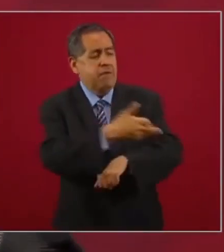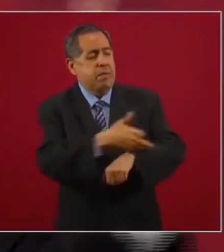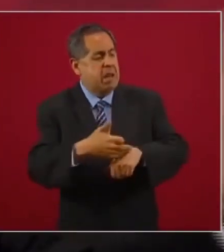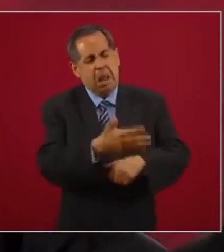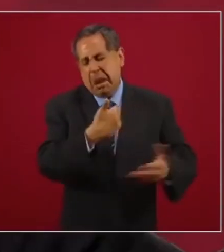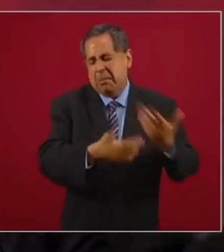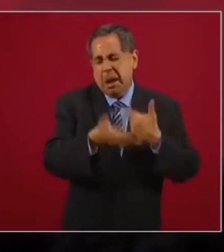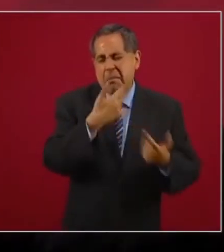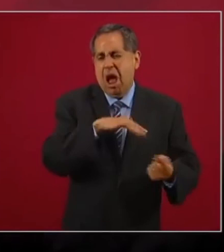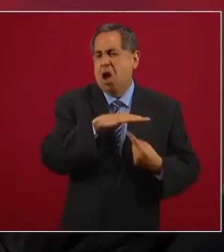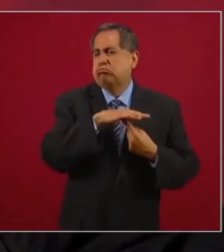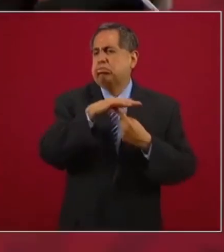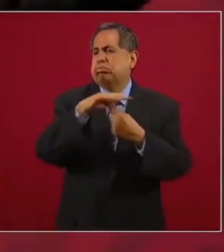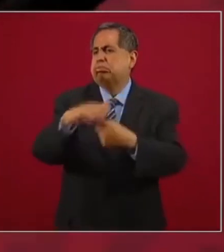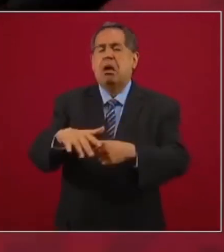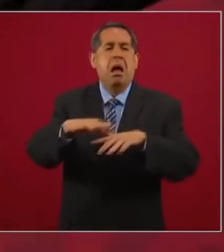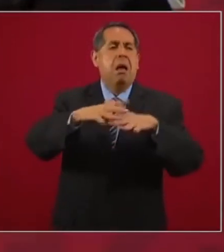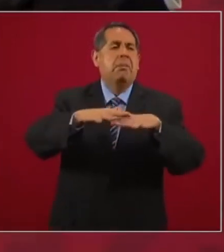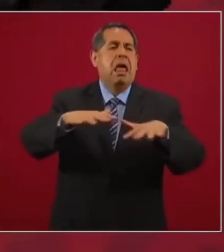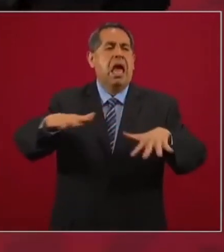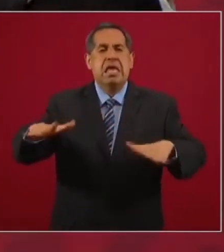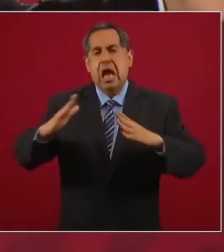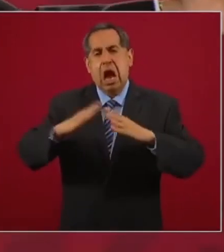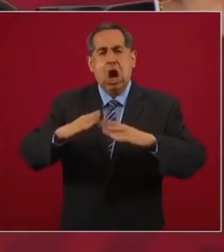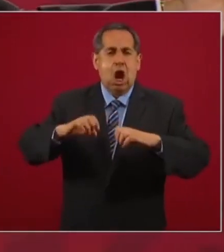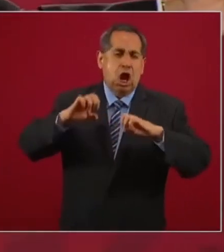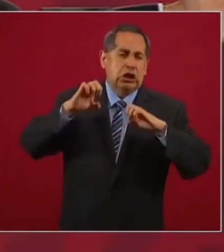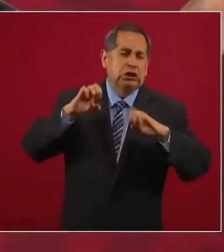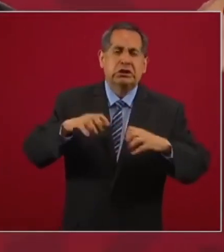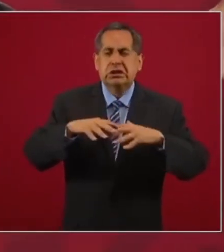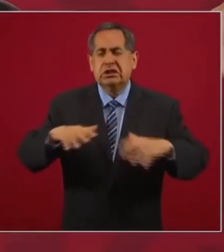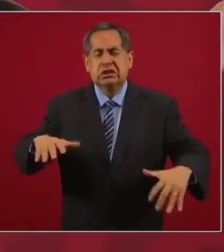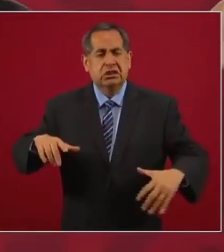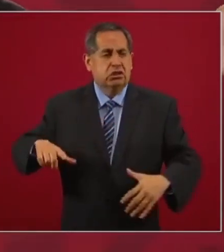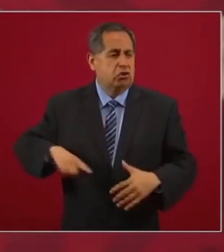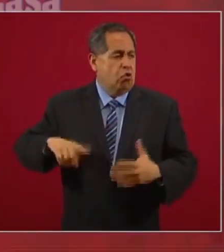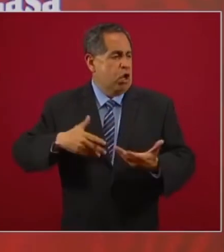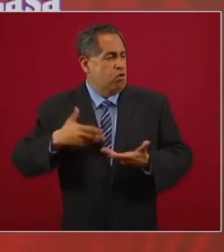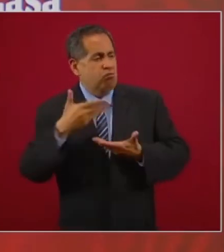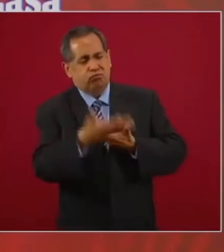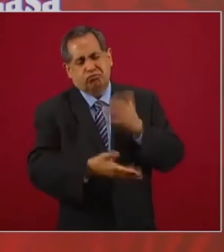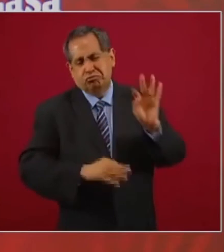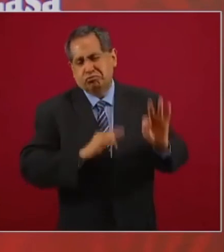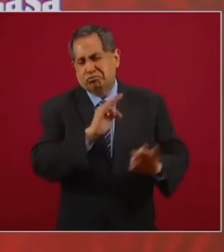a las playas, tenían las casas, tenían gobierno a su disposición.